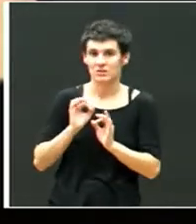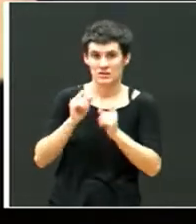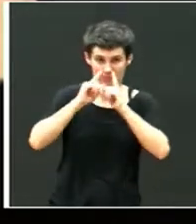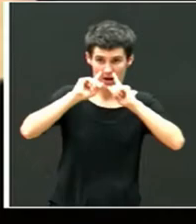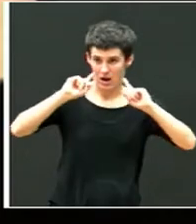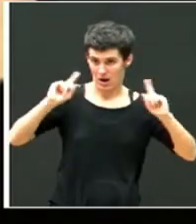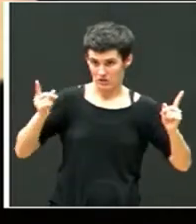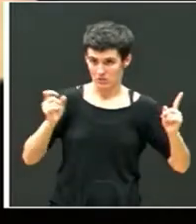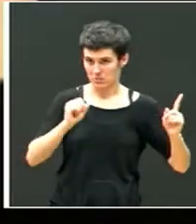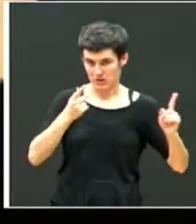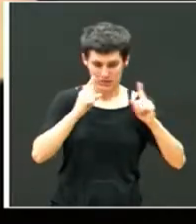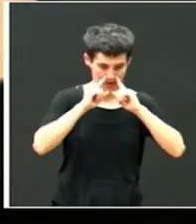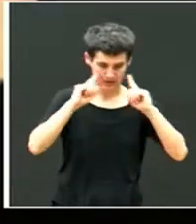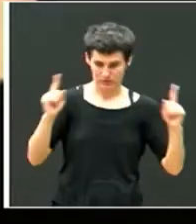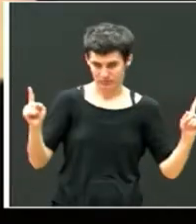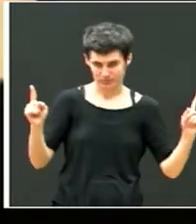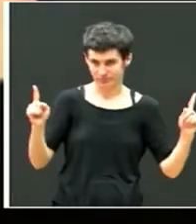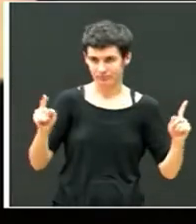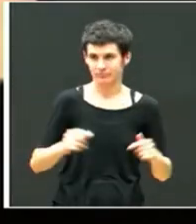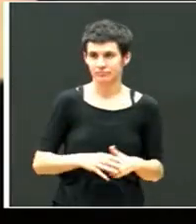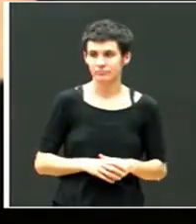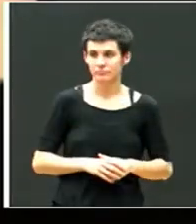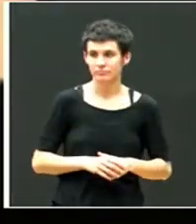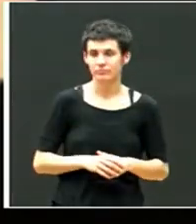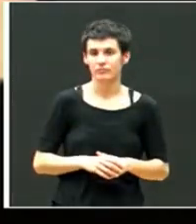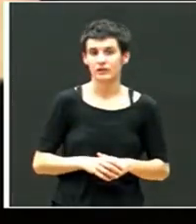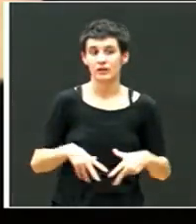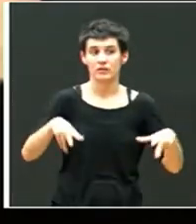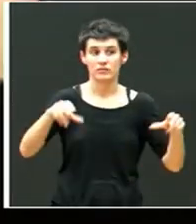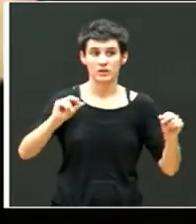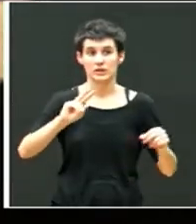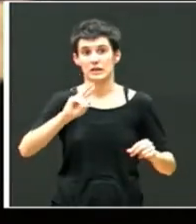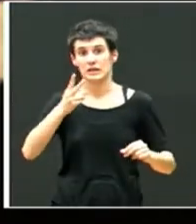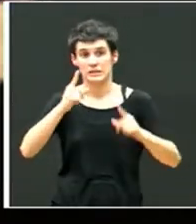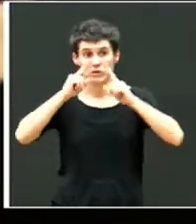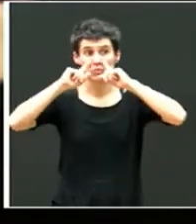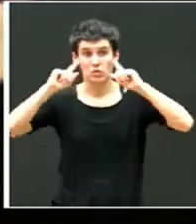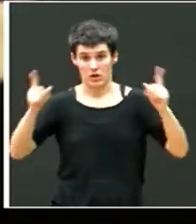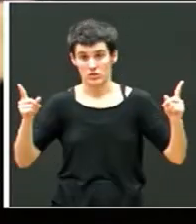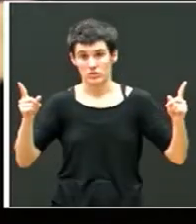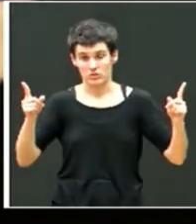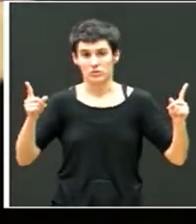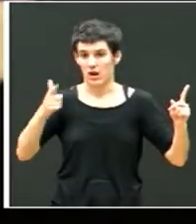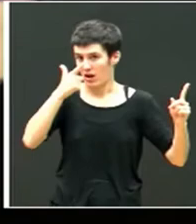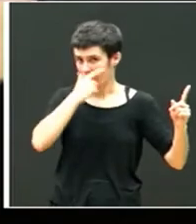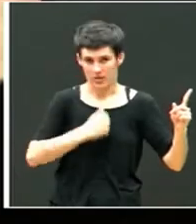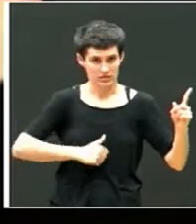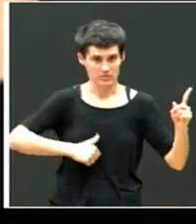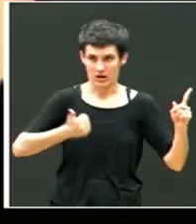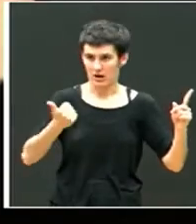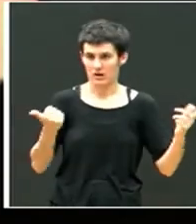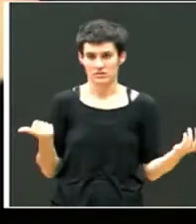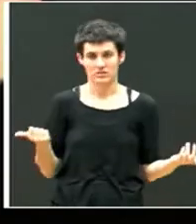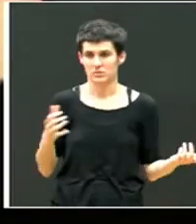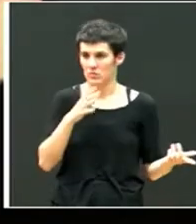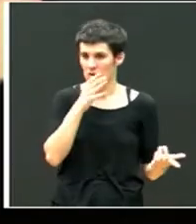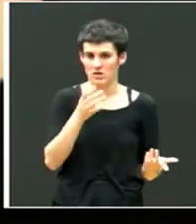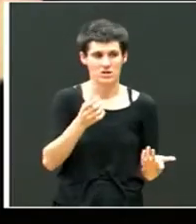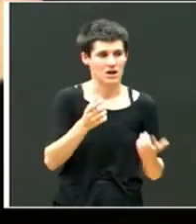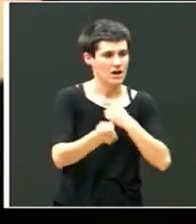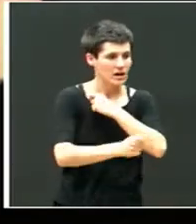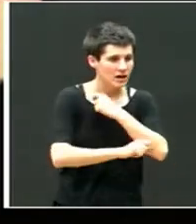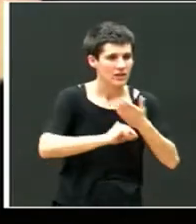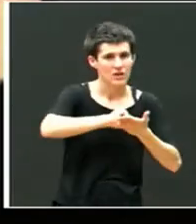el primer año. Y ya pasamos al segundo año, que ya fue mucho más fácil. Ya los trabajos mecánicos lo